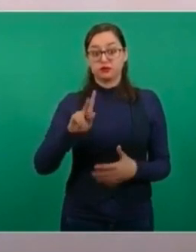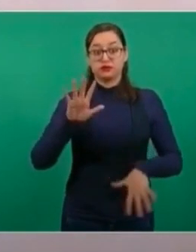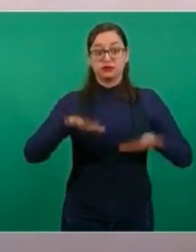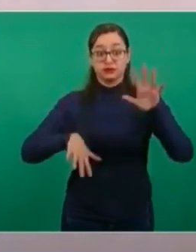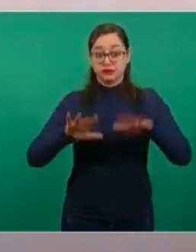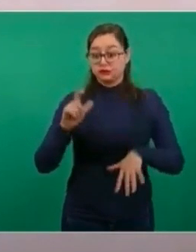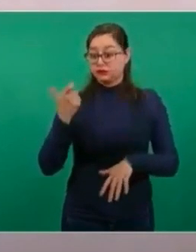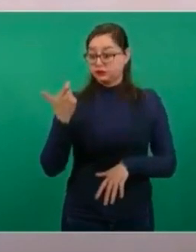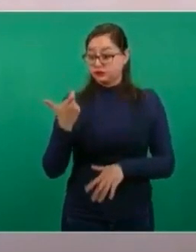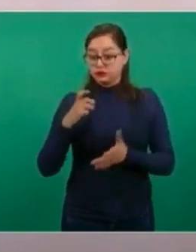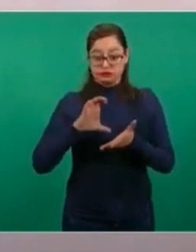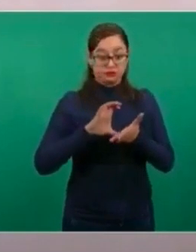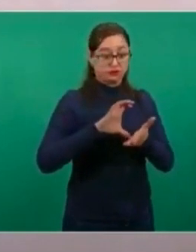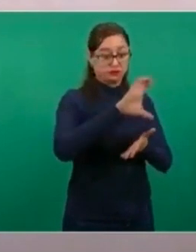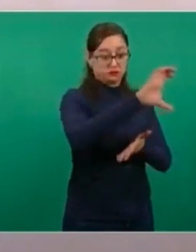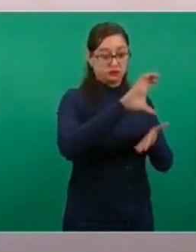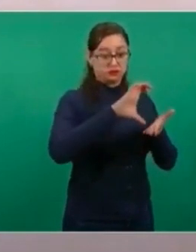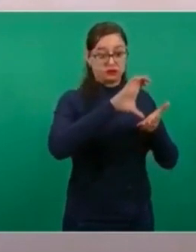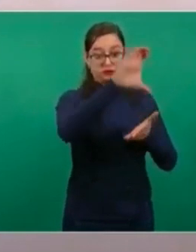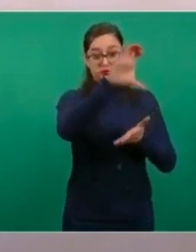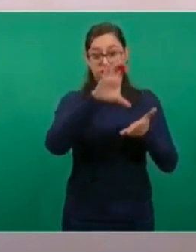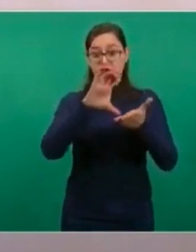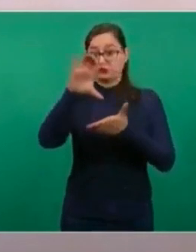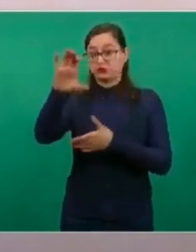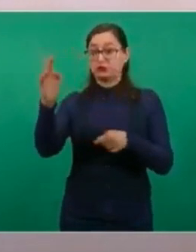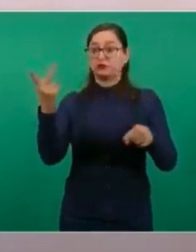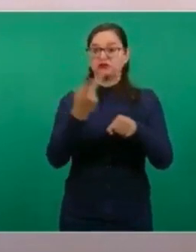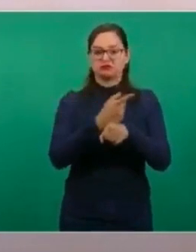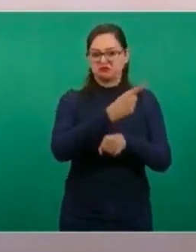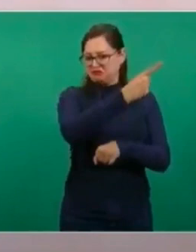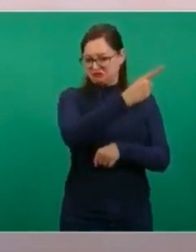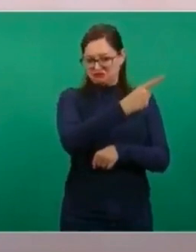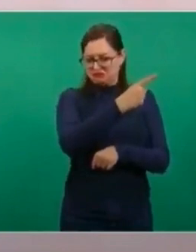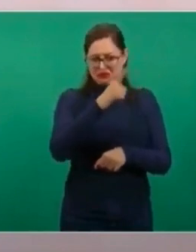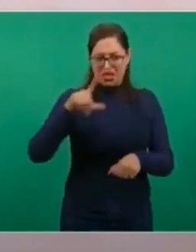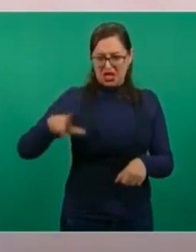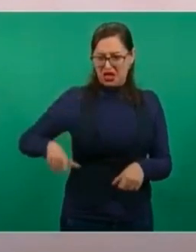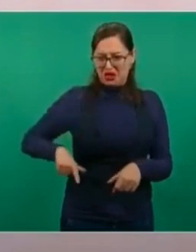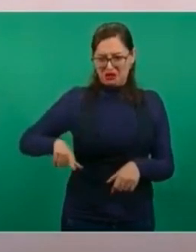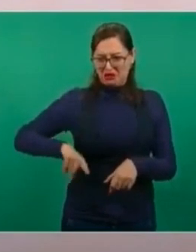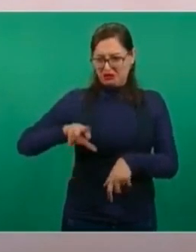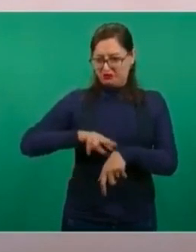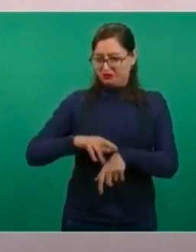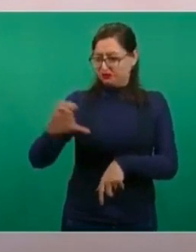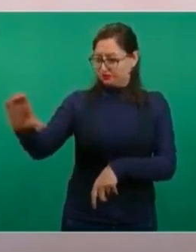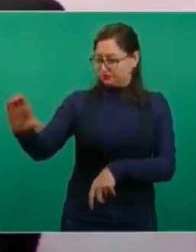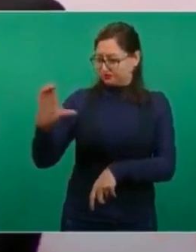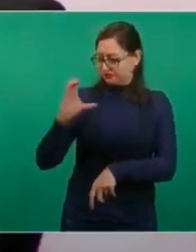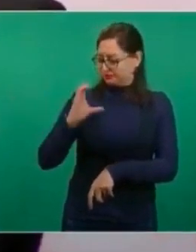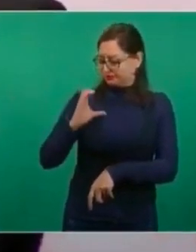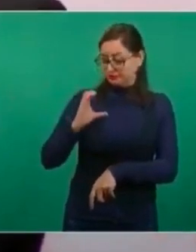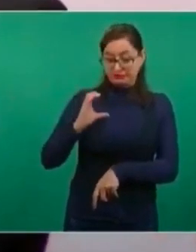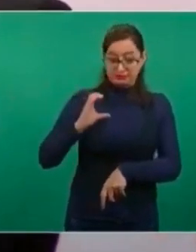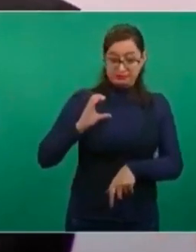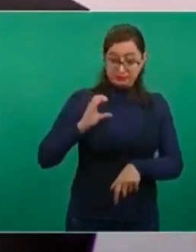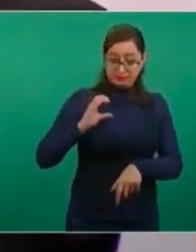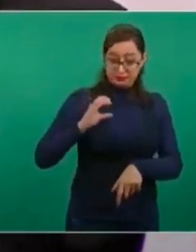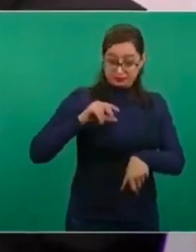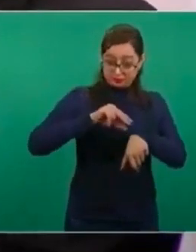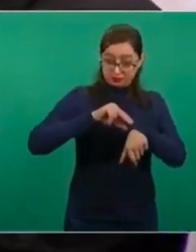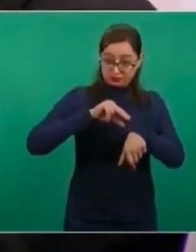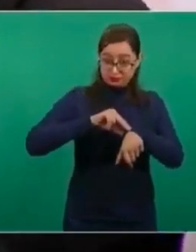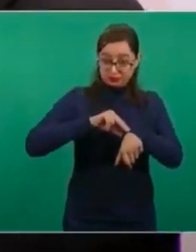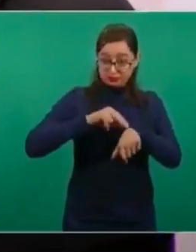recursos llegaban a los estados y no se utilizaban para la atención médica